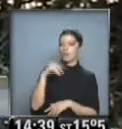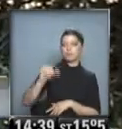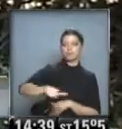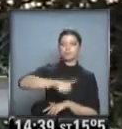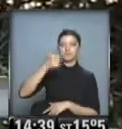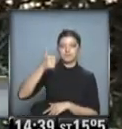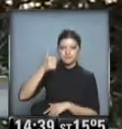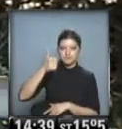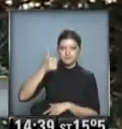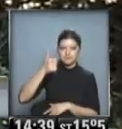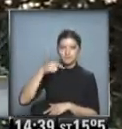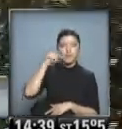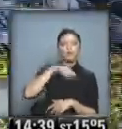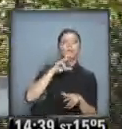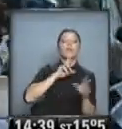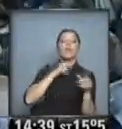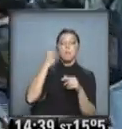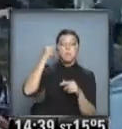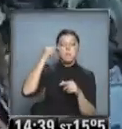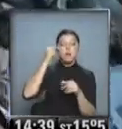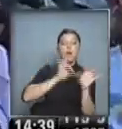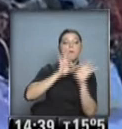proyecto que quieren para el país para los próximos años.